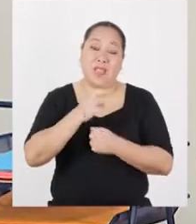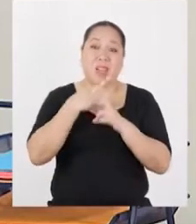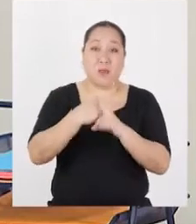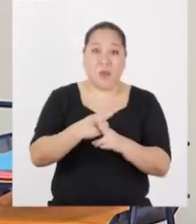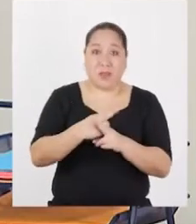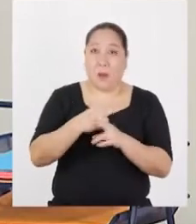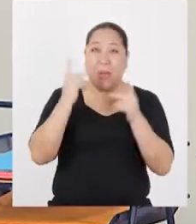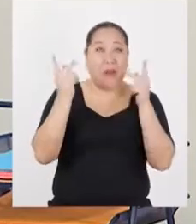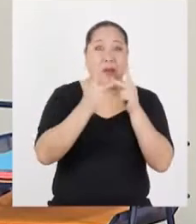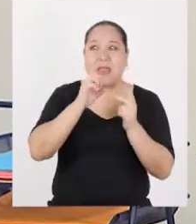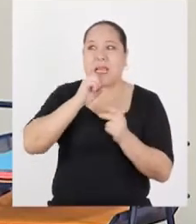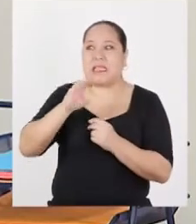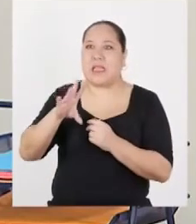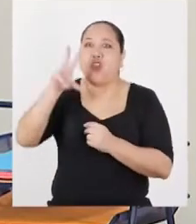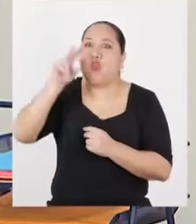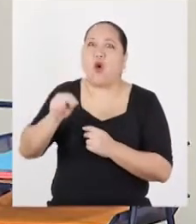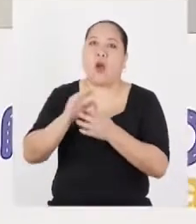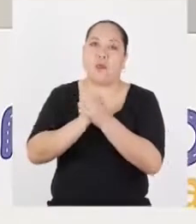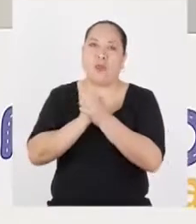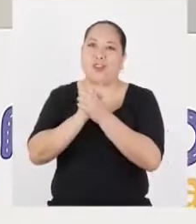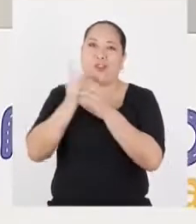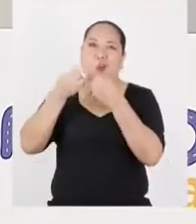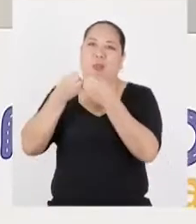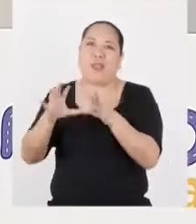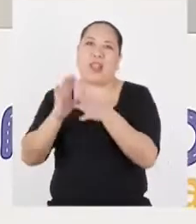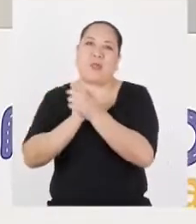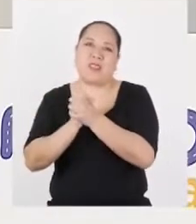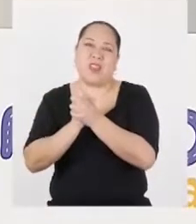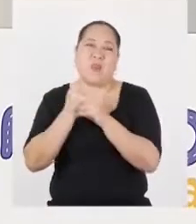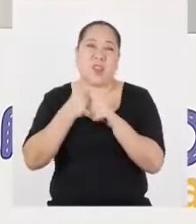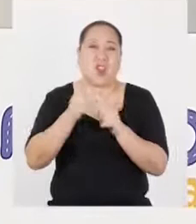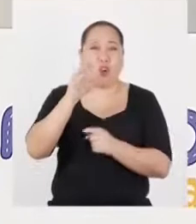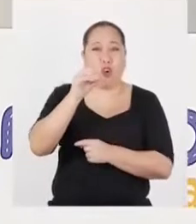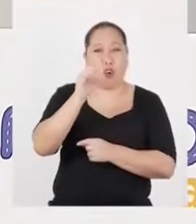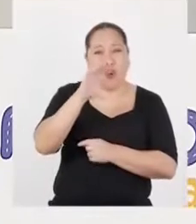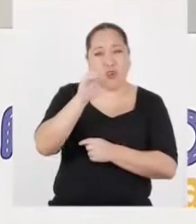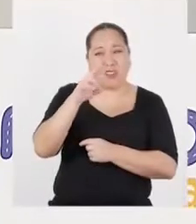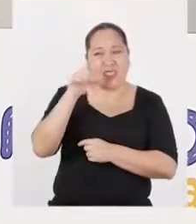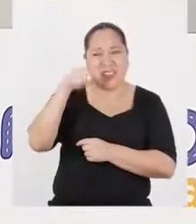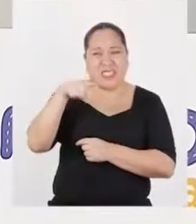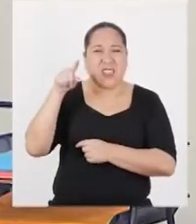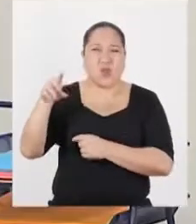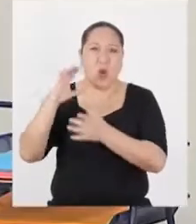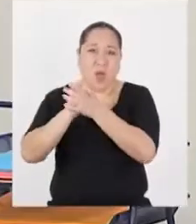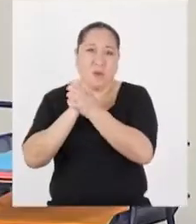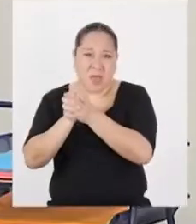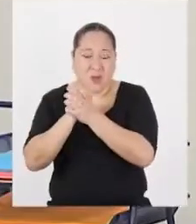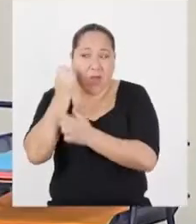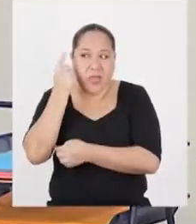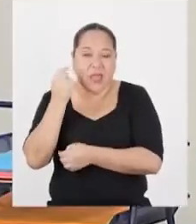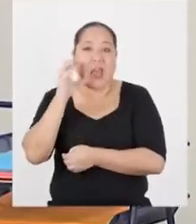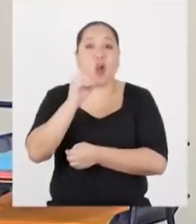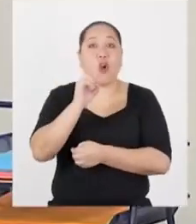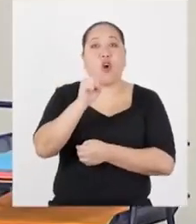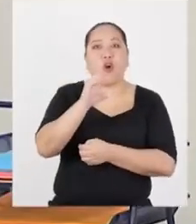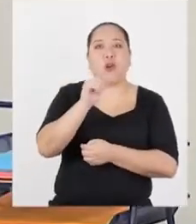decirle que no a su amigo, pero sin perder su amistad. Pero para eso, Oscar necesita que su amigo sea bastante comprensivo. Y Oscar mismo